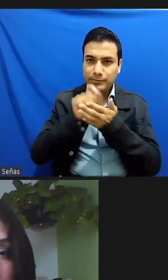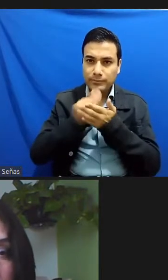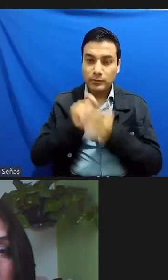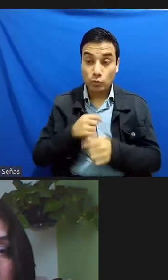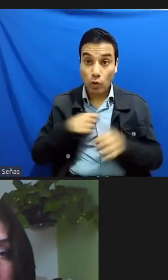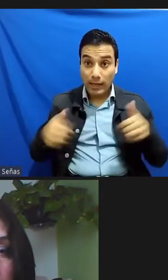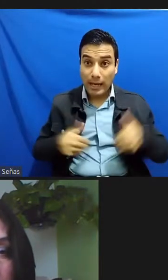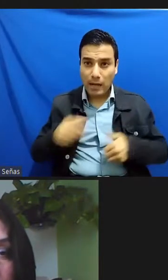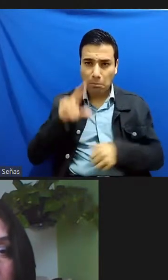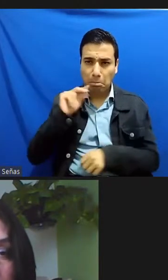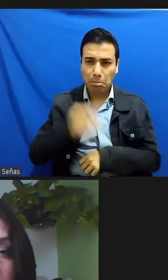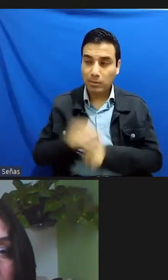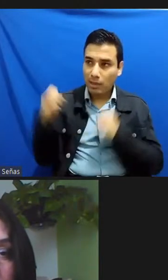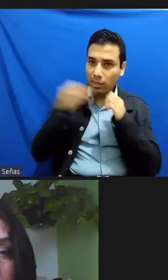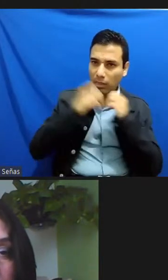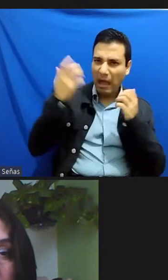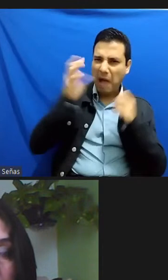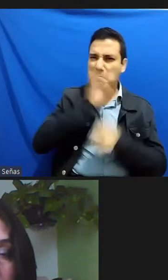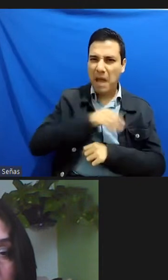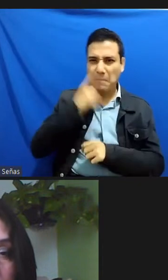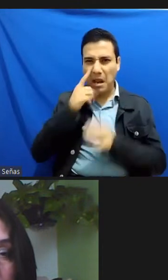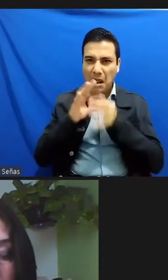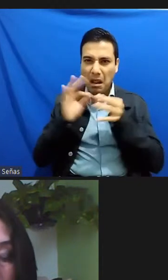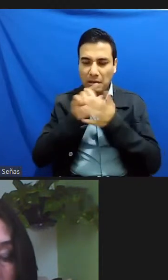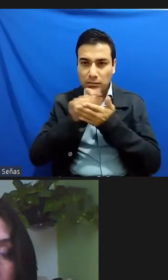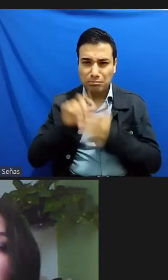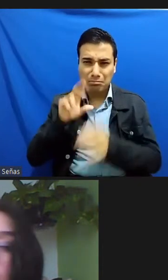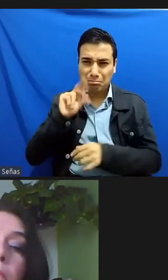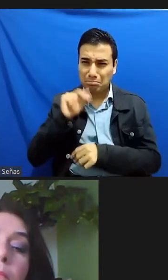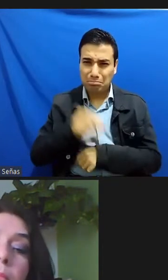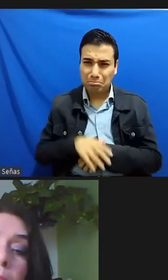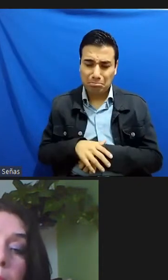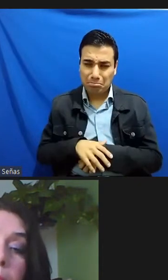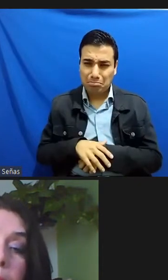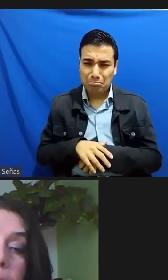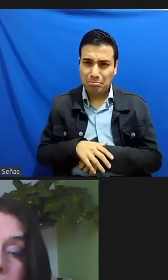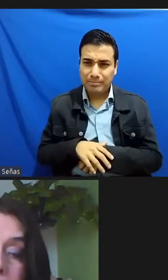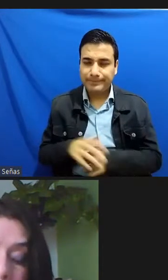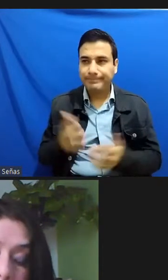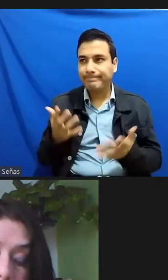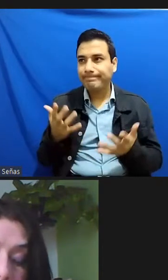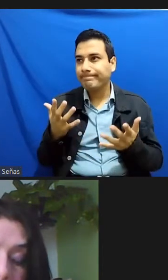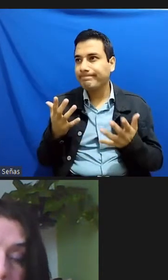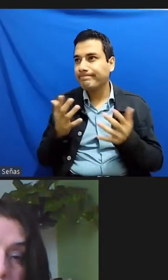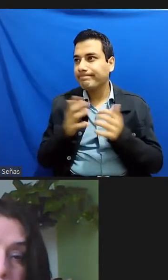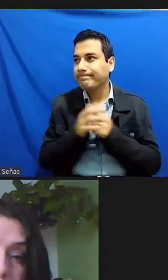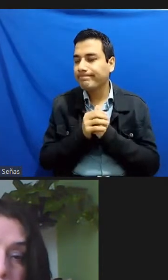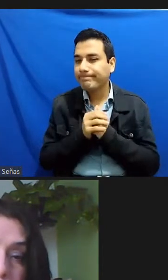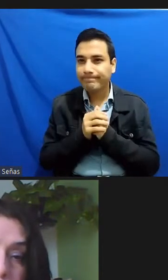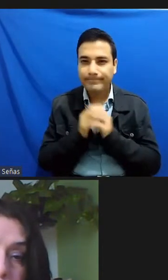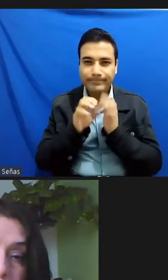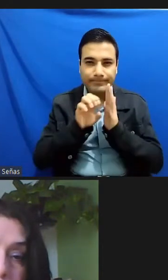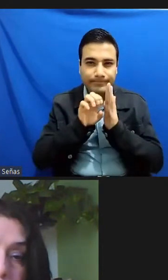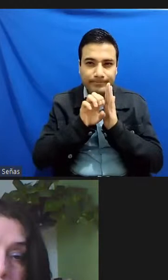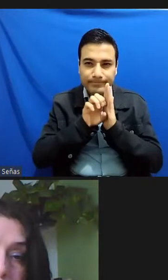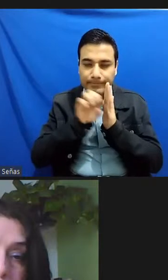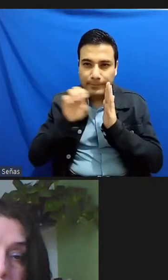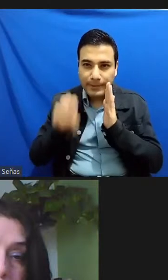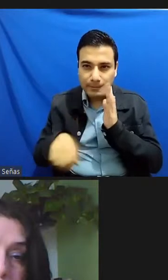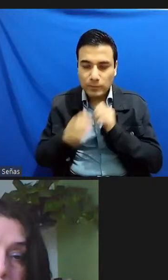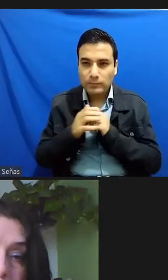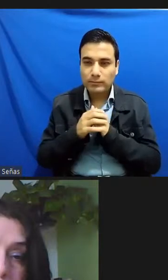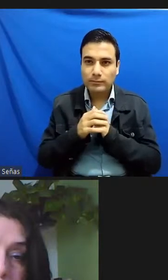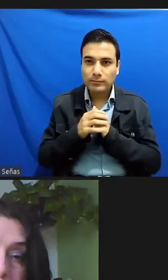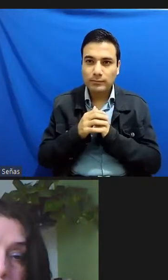de que me están estafando ¿no? o sea si yo hiciera un un recuento de la cantidad de estafas que ha